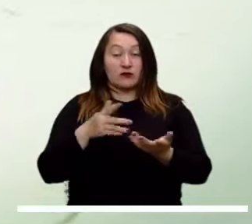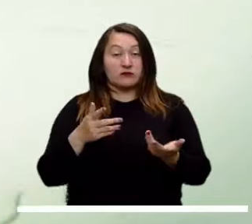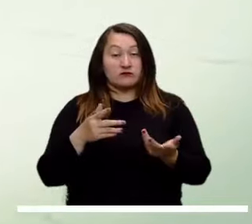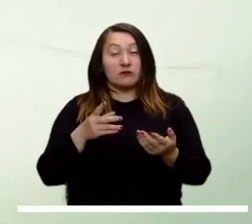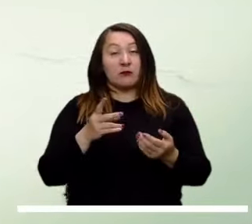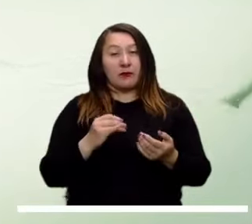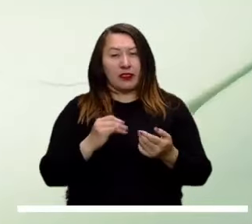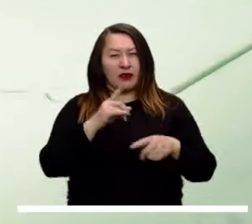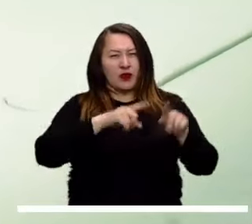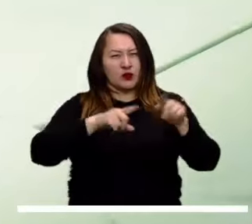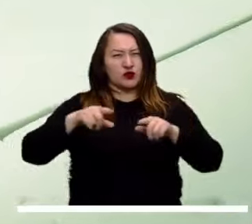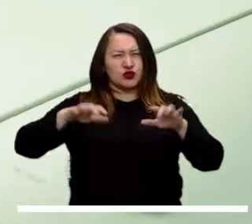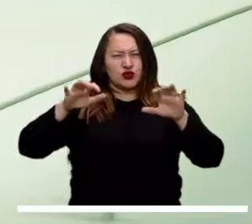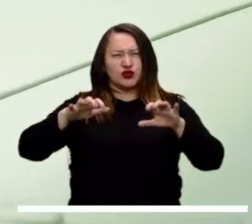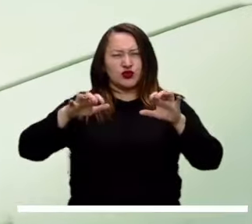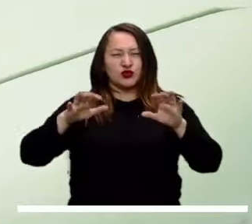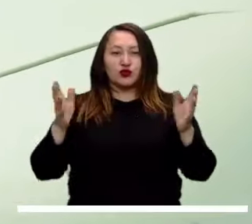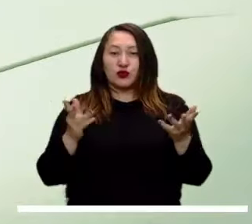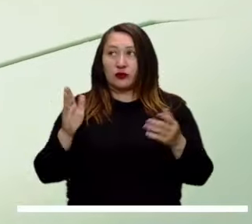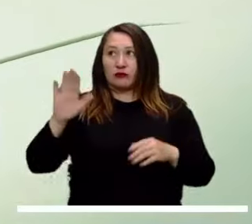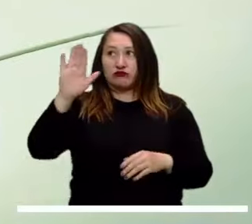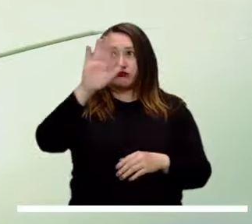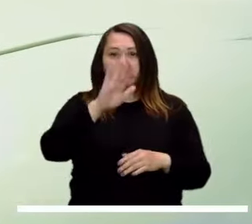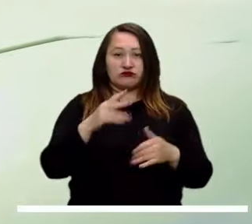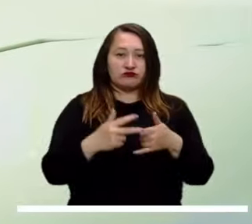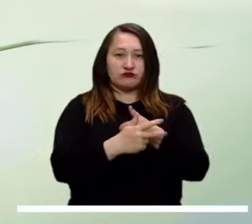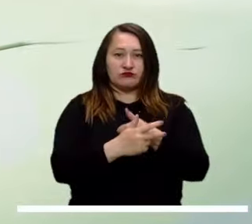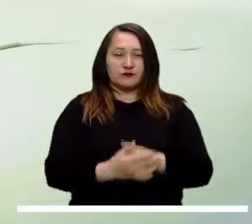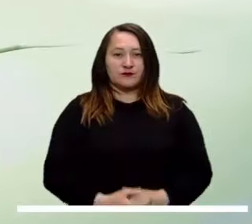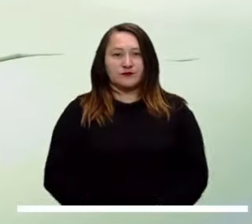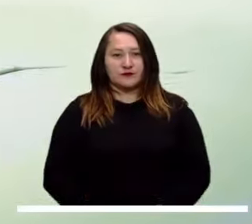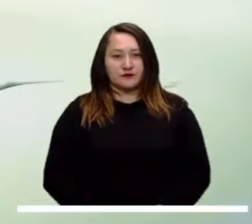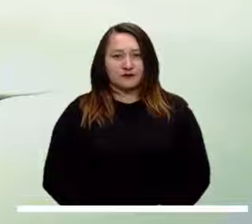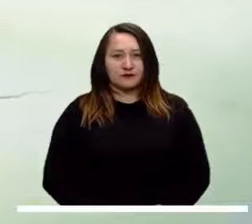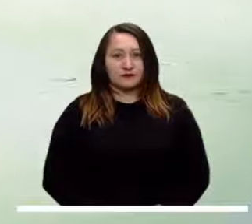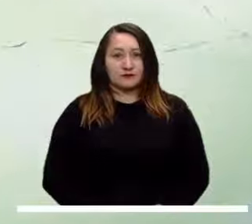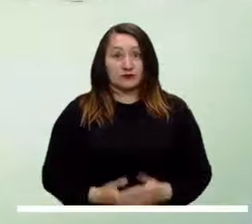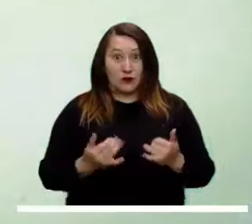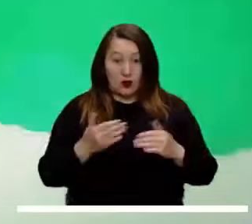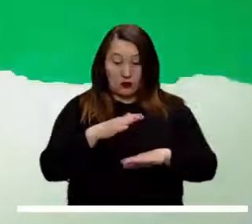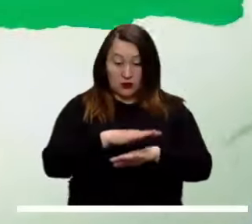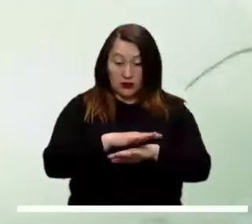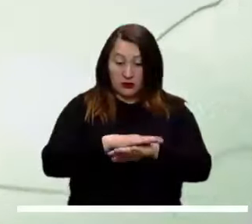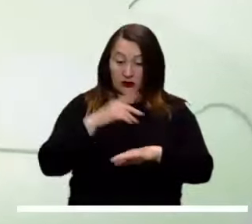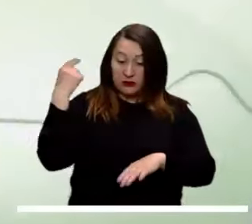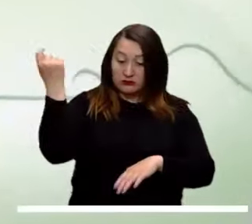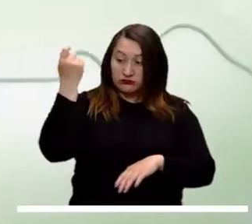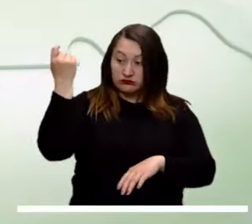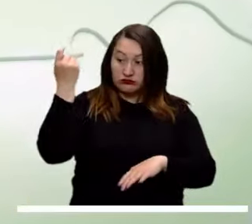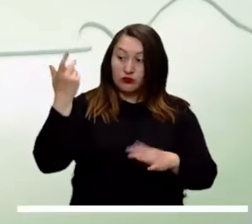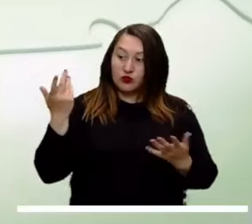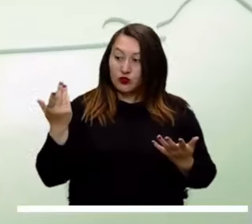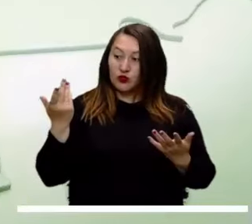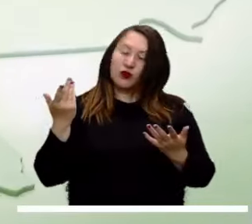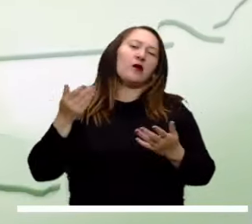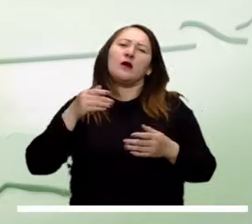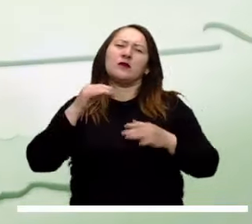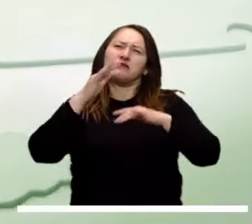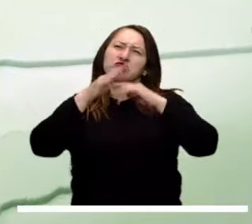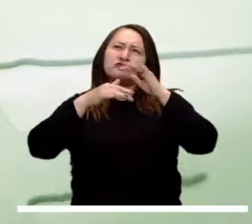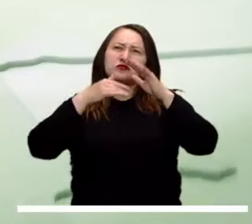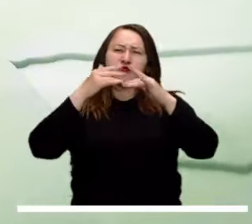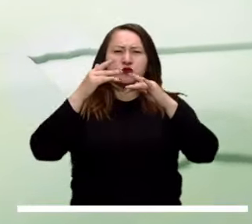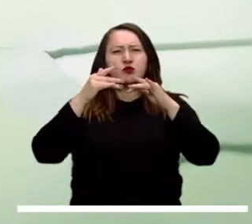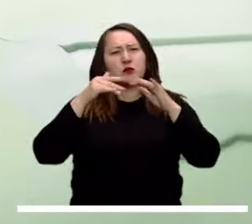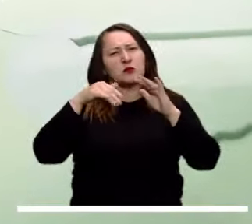permite descartar algunos chubascos en varios departamentos andinos. La tarde en los llanos orientales transcurrirá entre